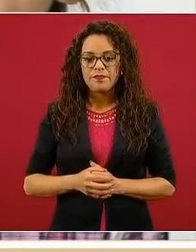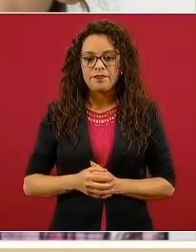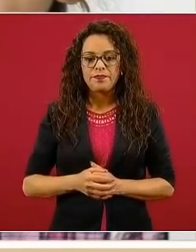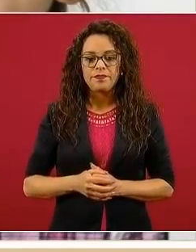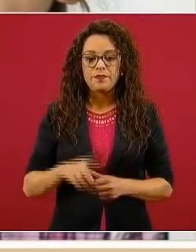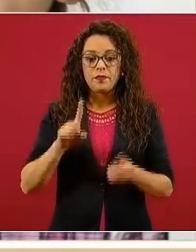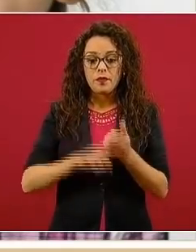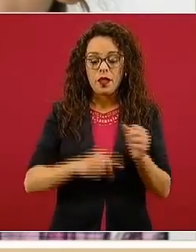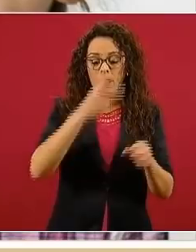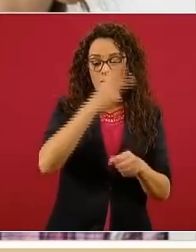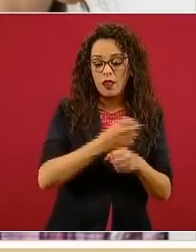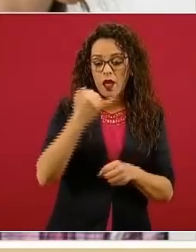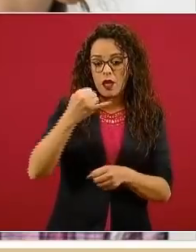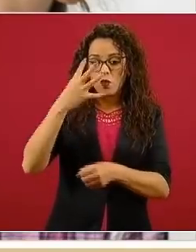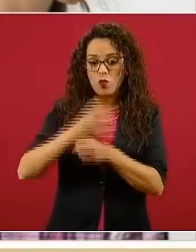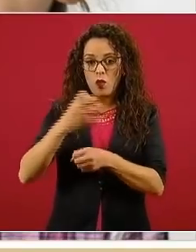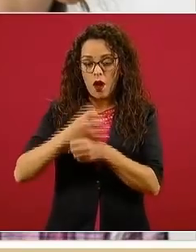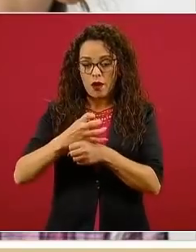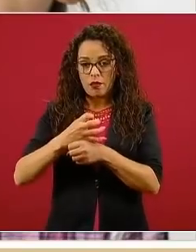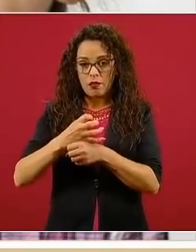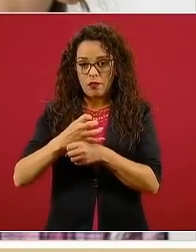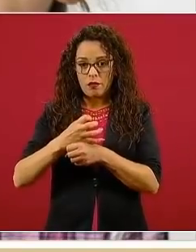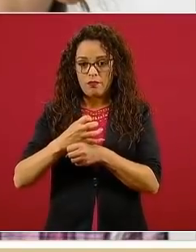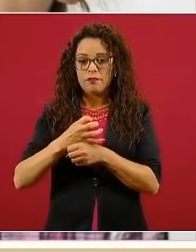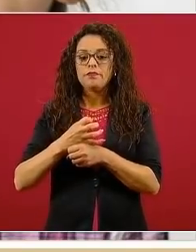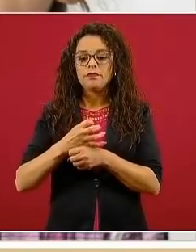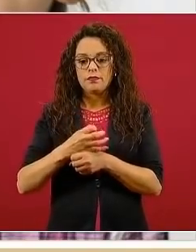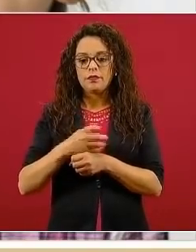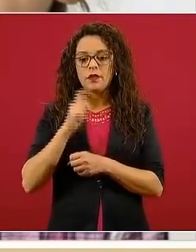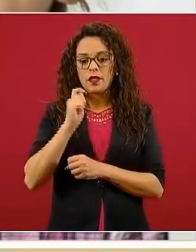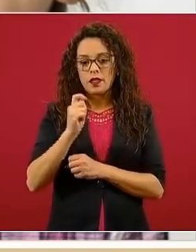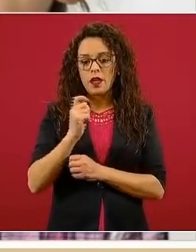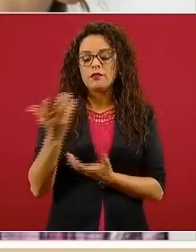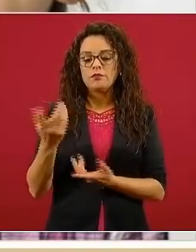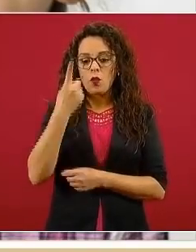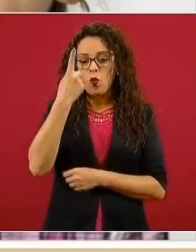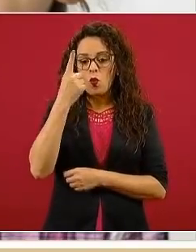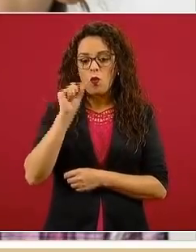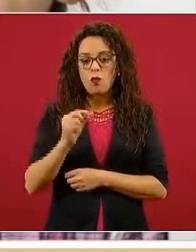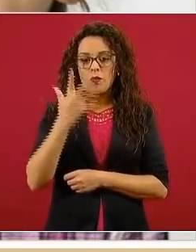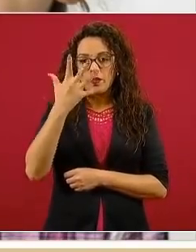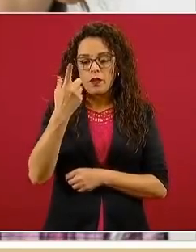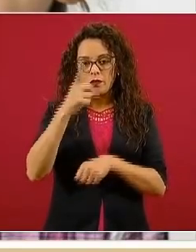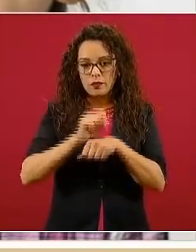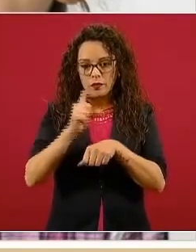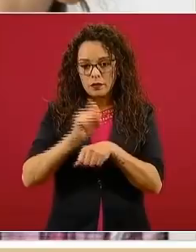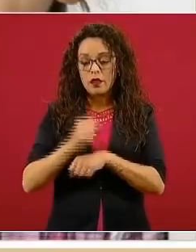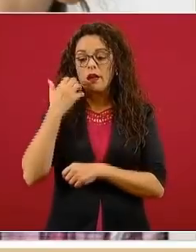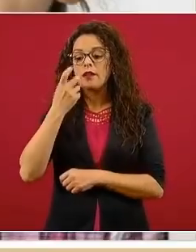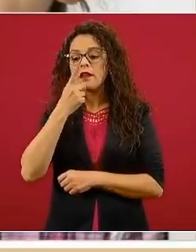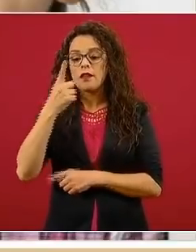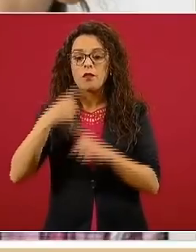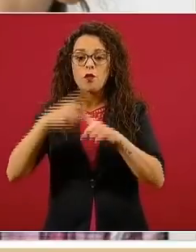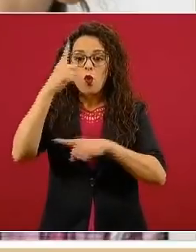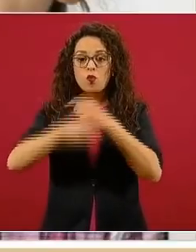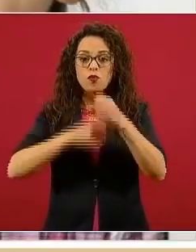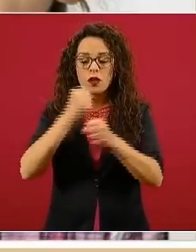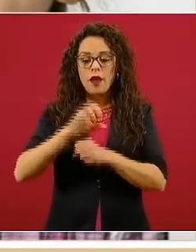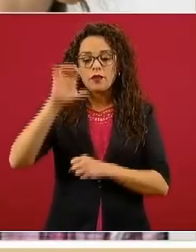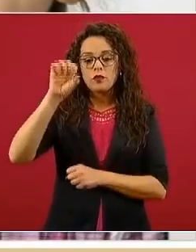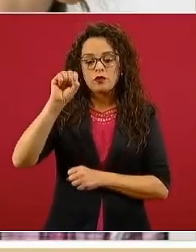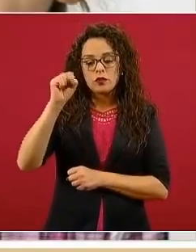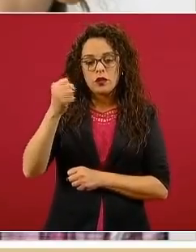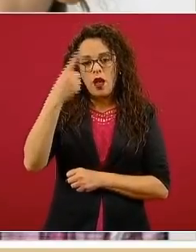periodos a la semana. Y esto quiere decir 60 horas anuales. Quinto y sexto de primaria,